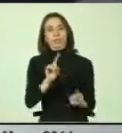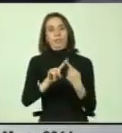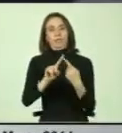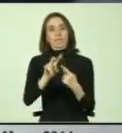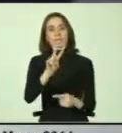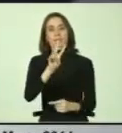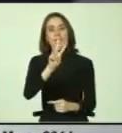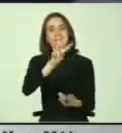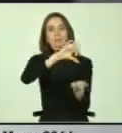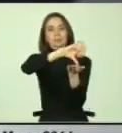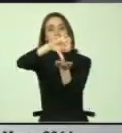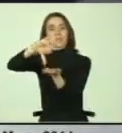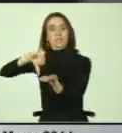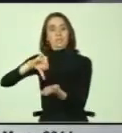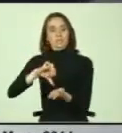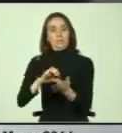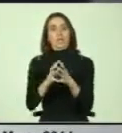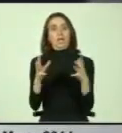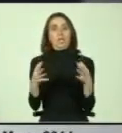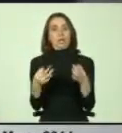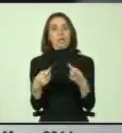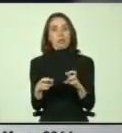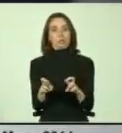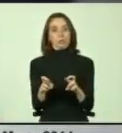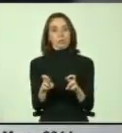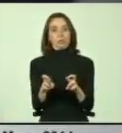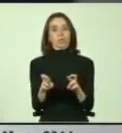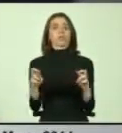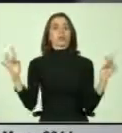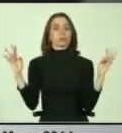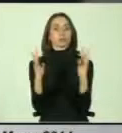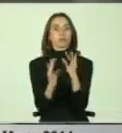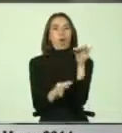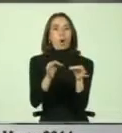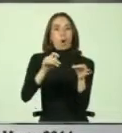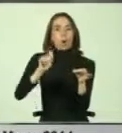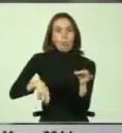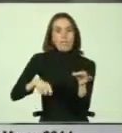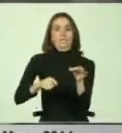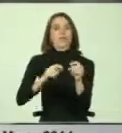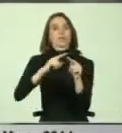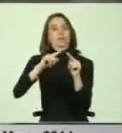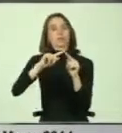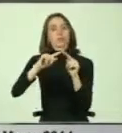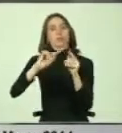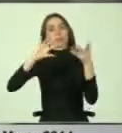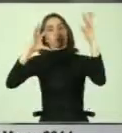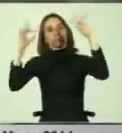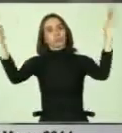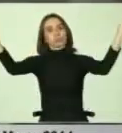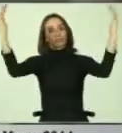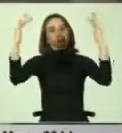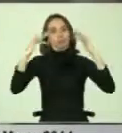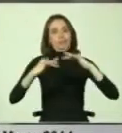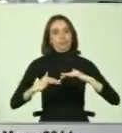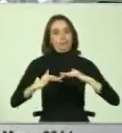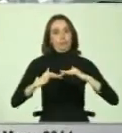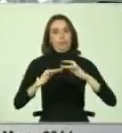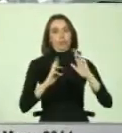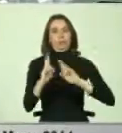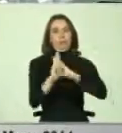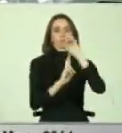23 países. Fue una gran oportunidad, actores, jueces que venían de todas partes del mundo en el cual se